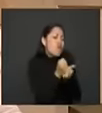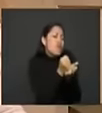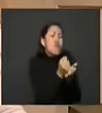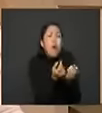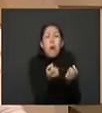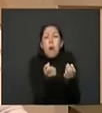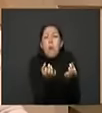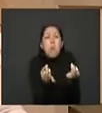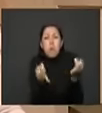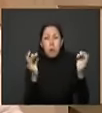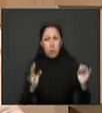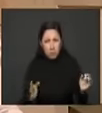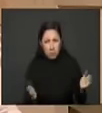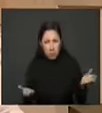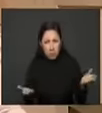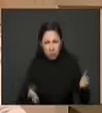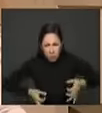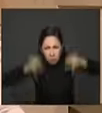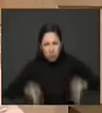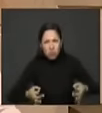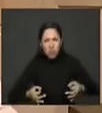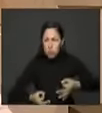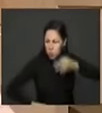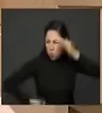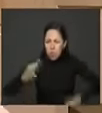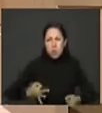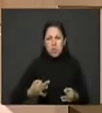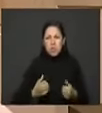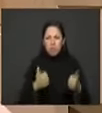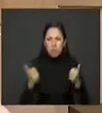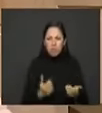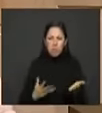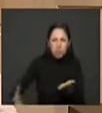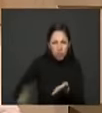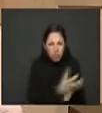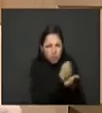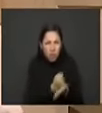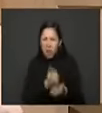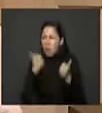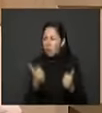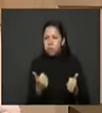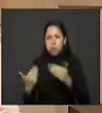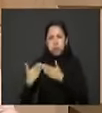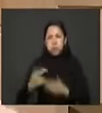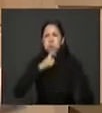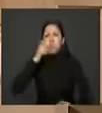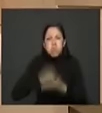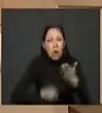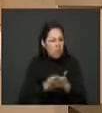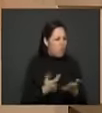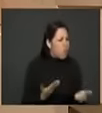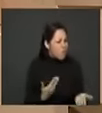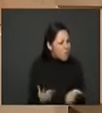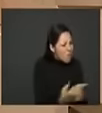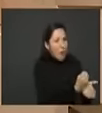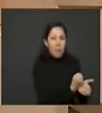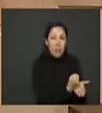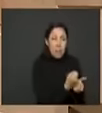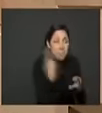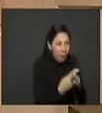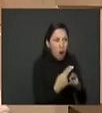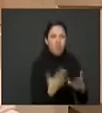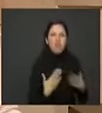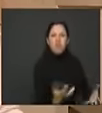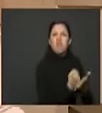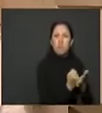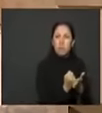seguridad, justicia, recaudan impuestos, regulan las oportunidades económicas de la población son los ilegales, no